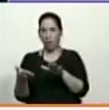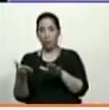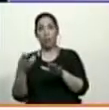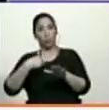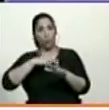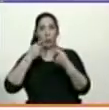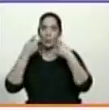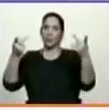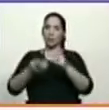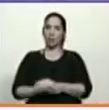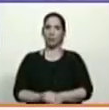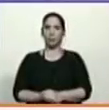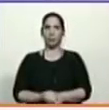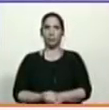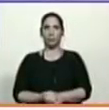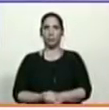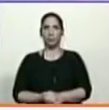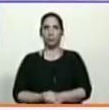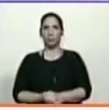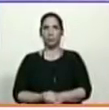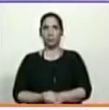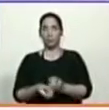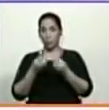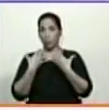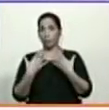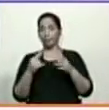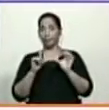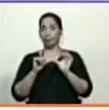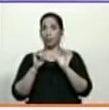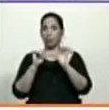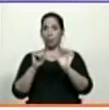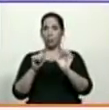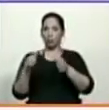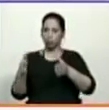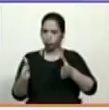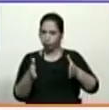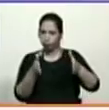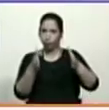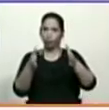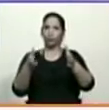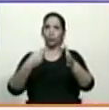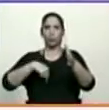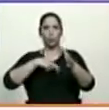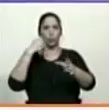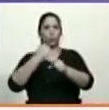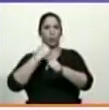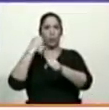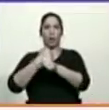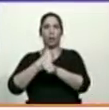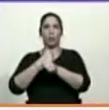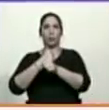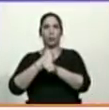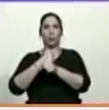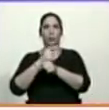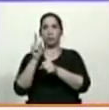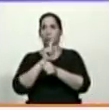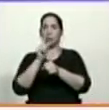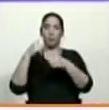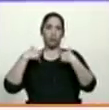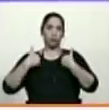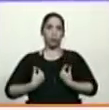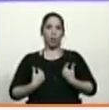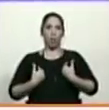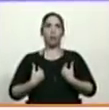nuestro mensaje así que bueno seguiremos transitando y seguiremos nosotros trabajando incansablemente con la